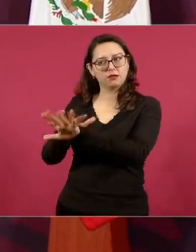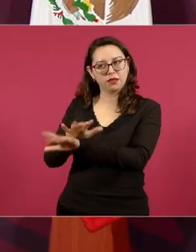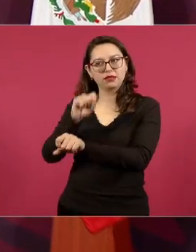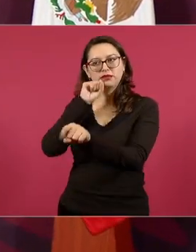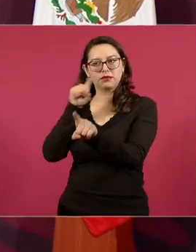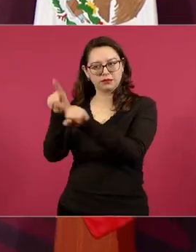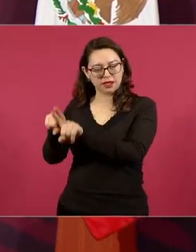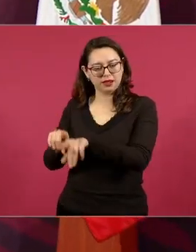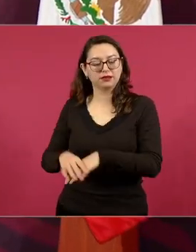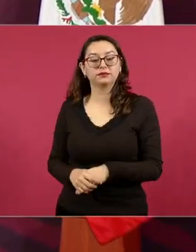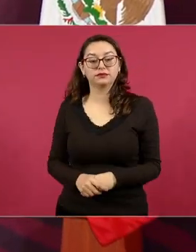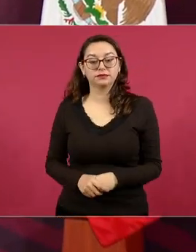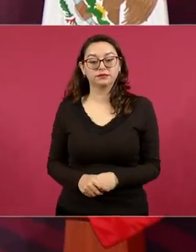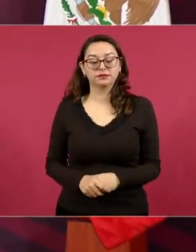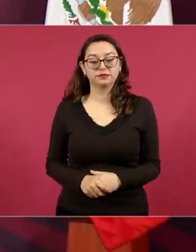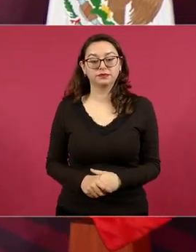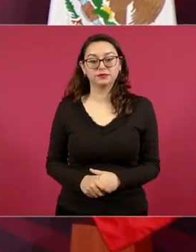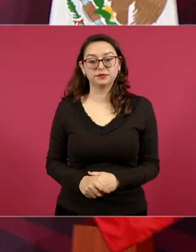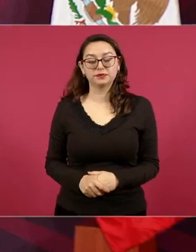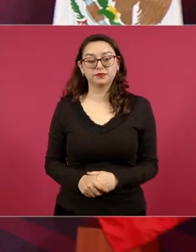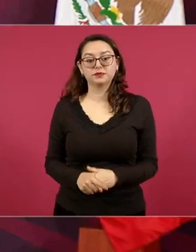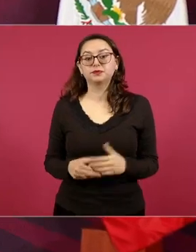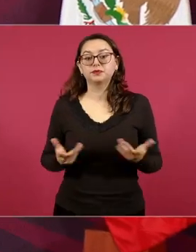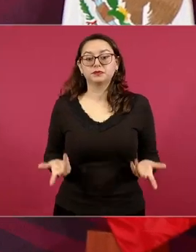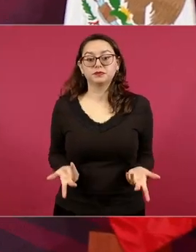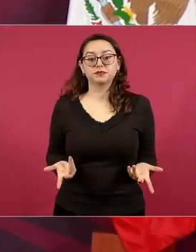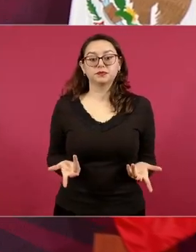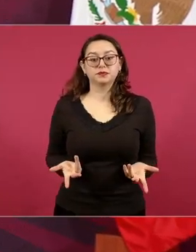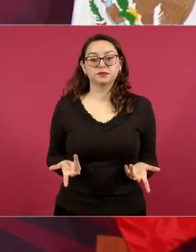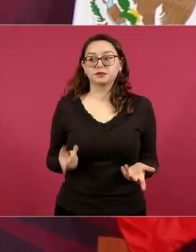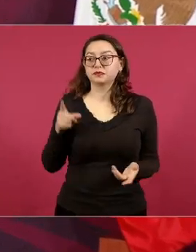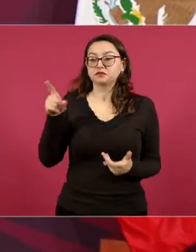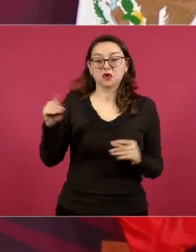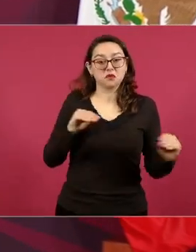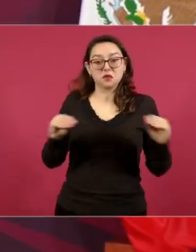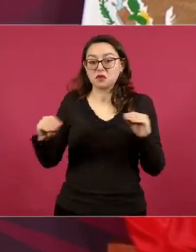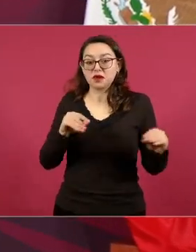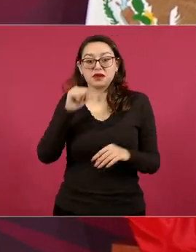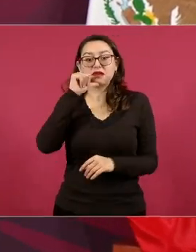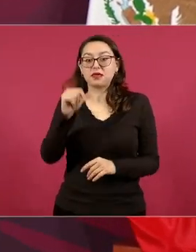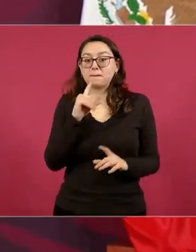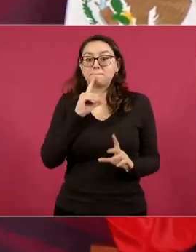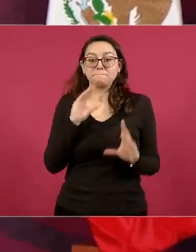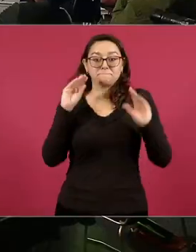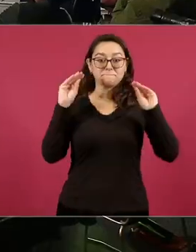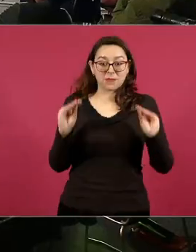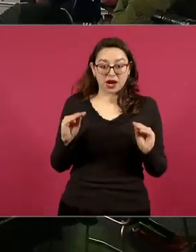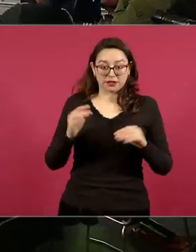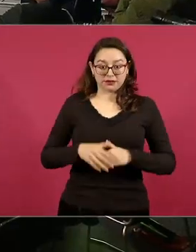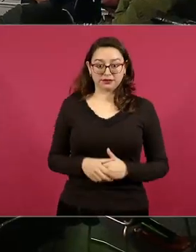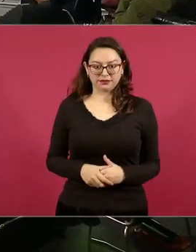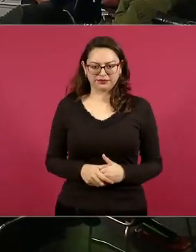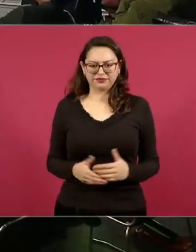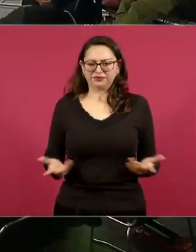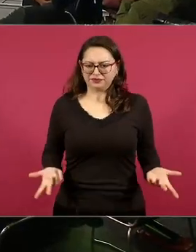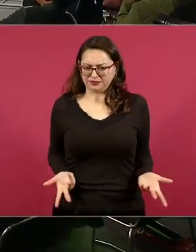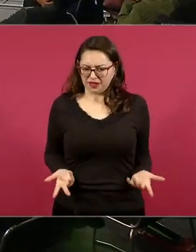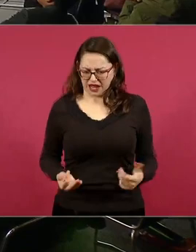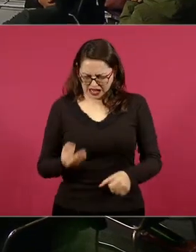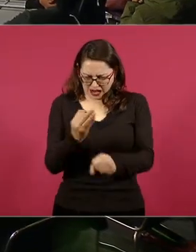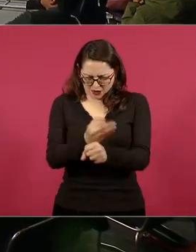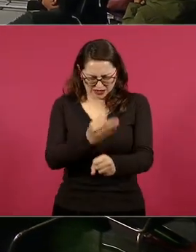congelada congelada conocen ustedes por ejemplo esto que estamos planteando que no le